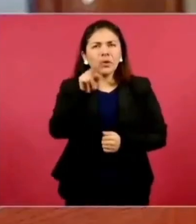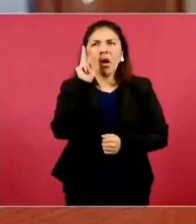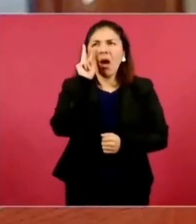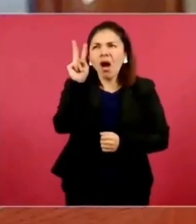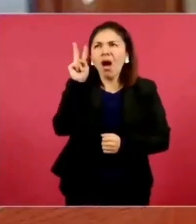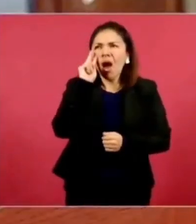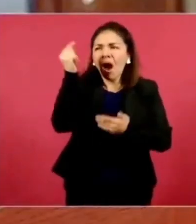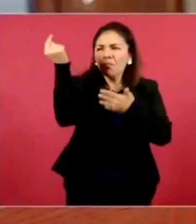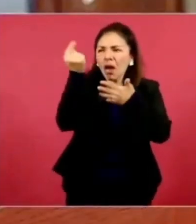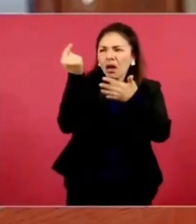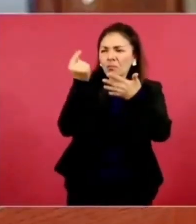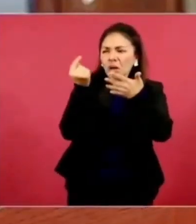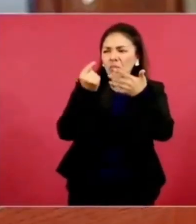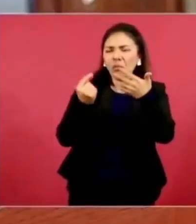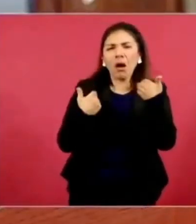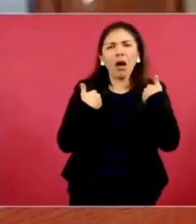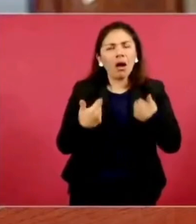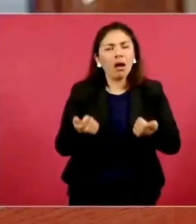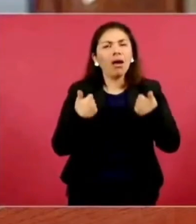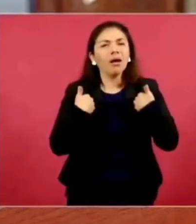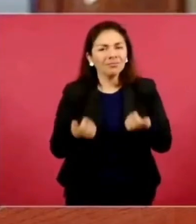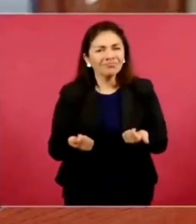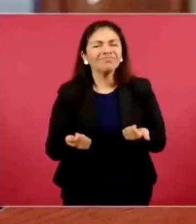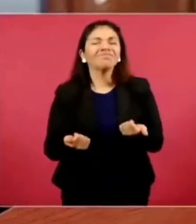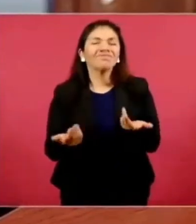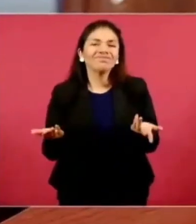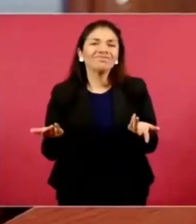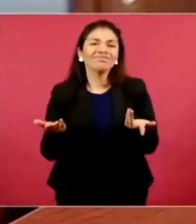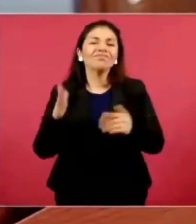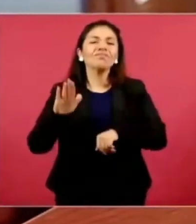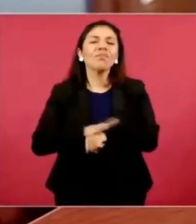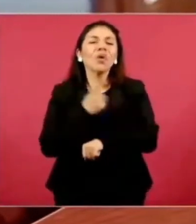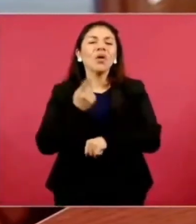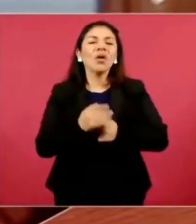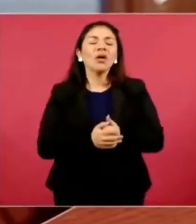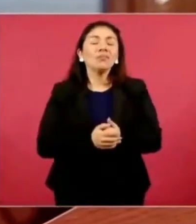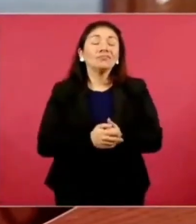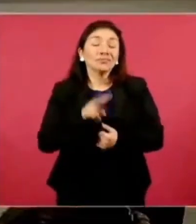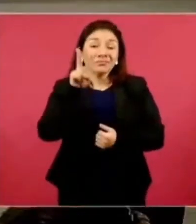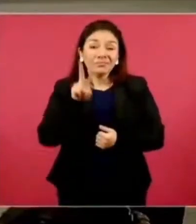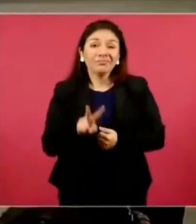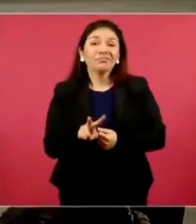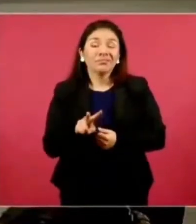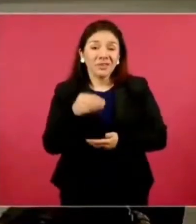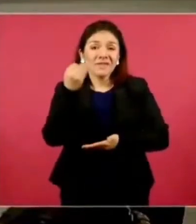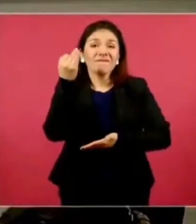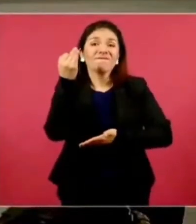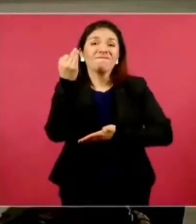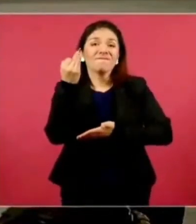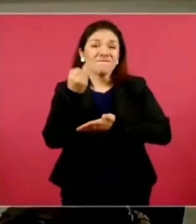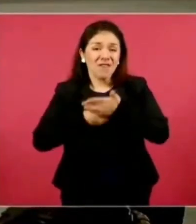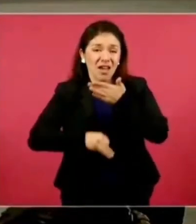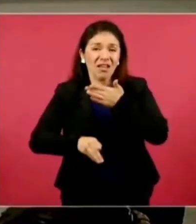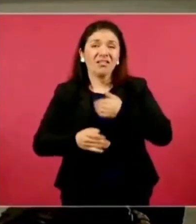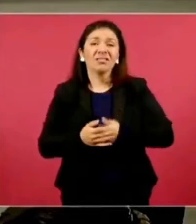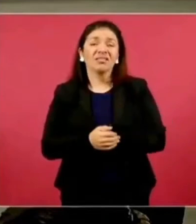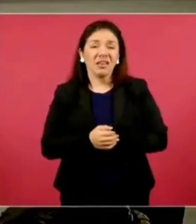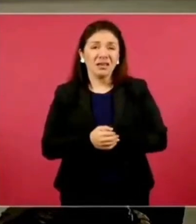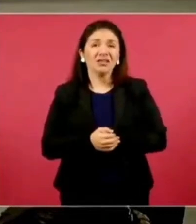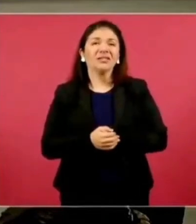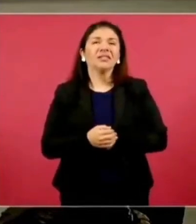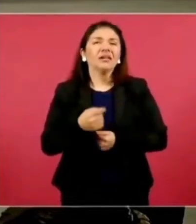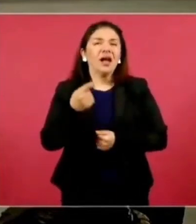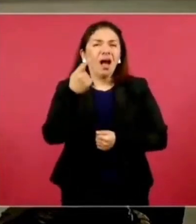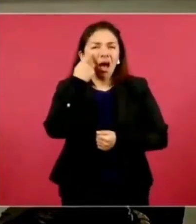es porque hace falta, frente a las